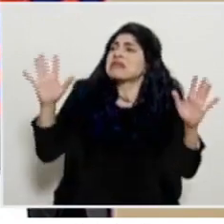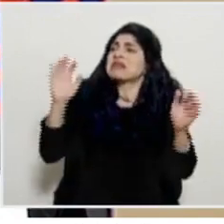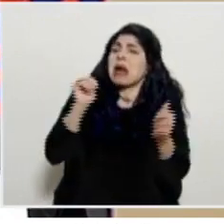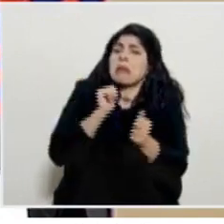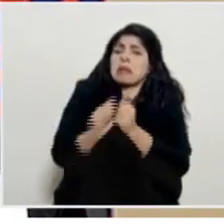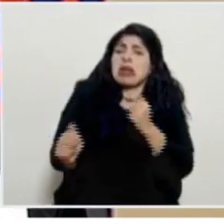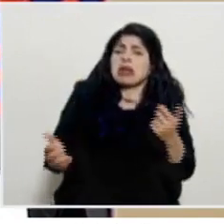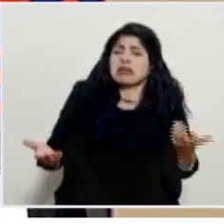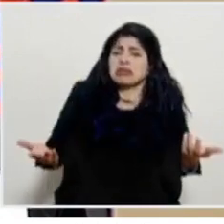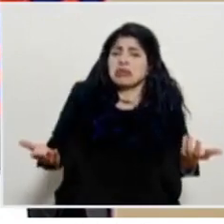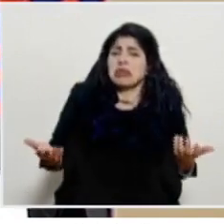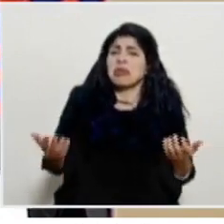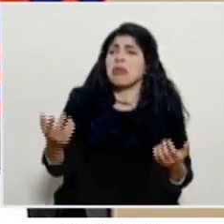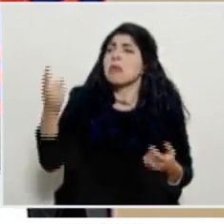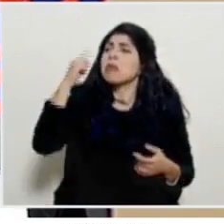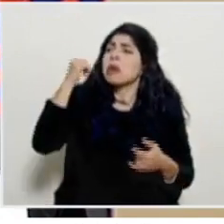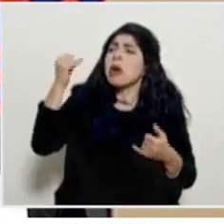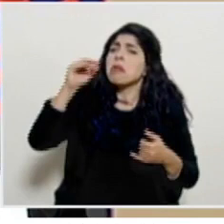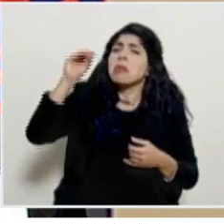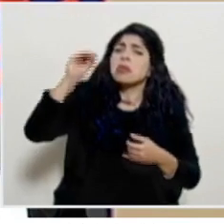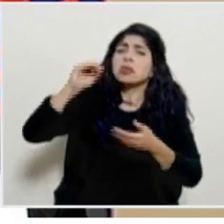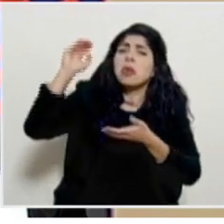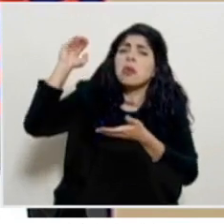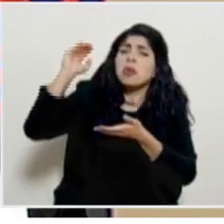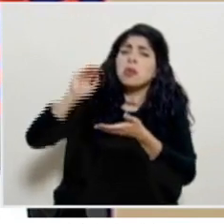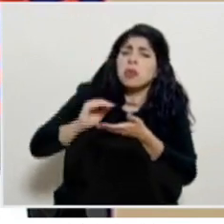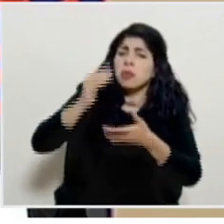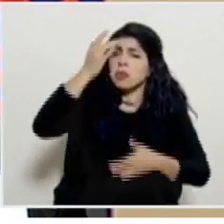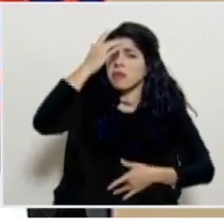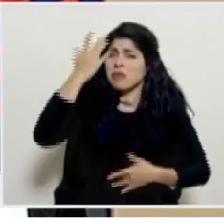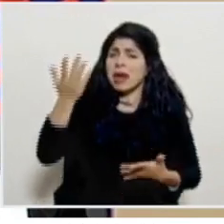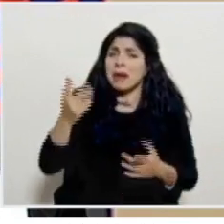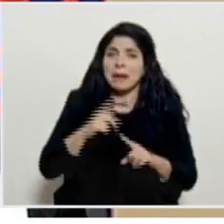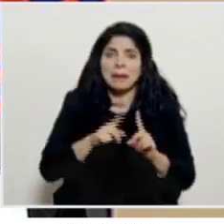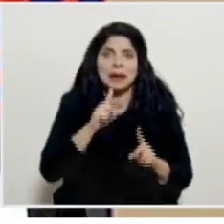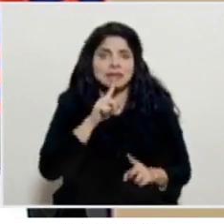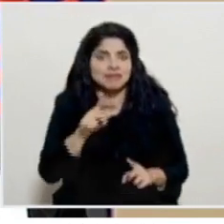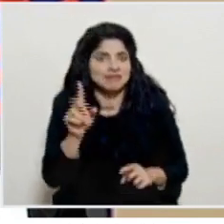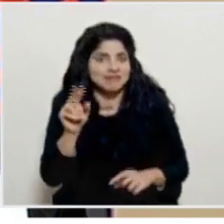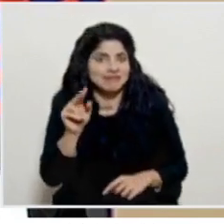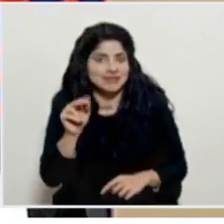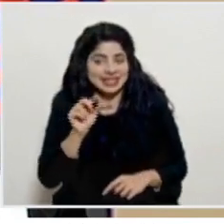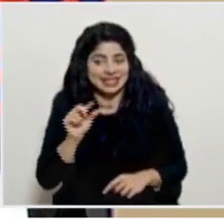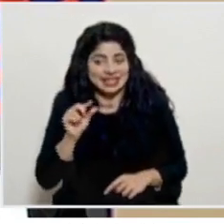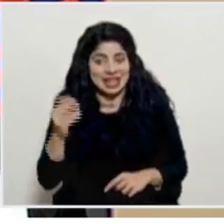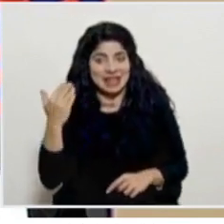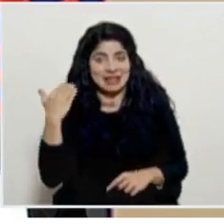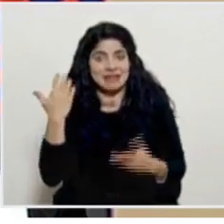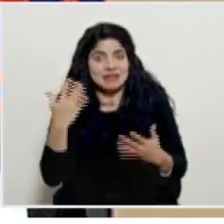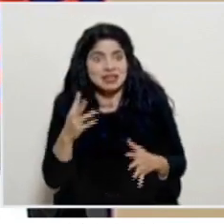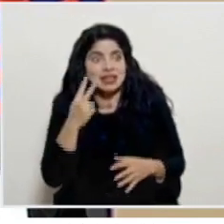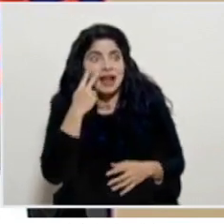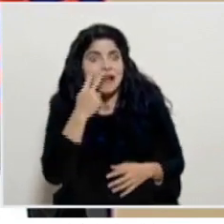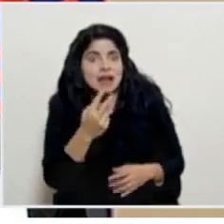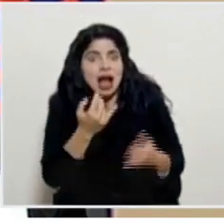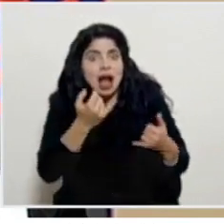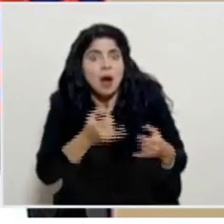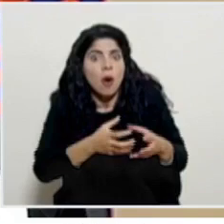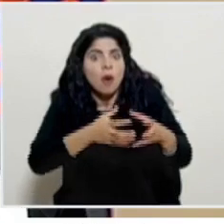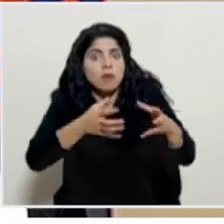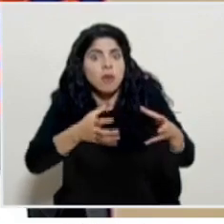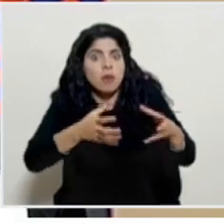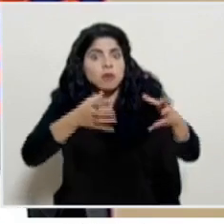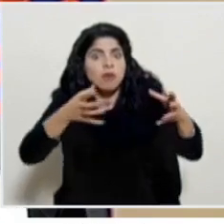pasó porque los casos vienen bajando sin embargo realmente hemos visto en las últimas semanas también como hemos venido